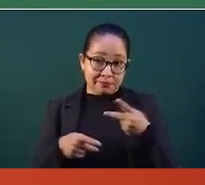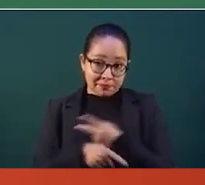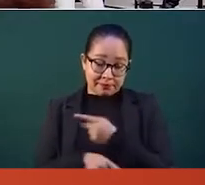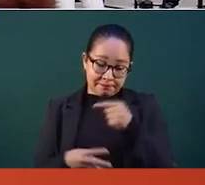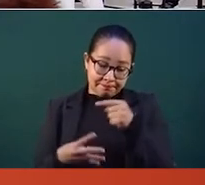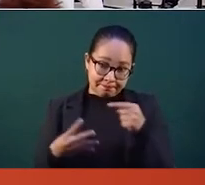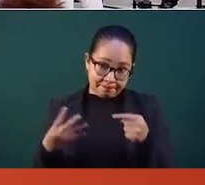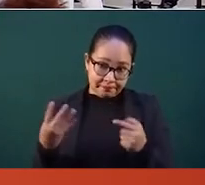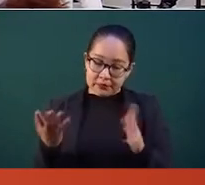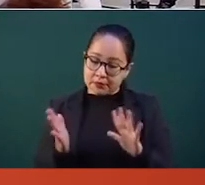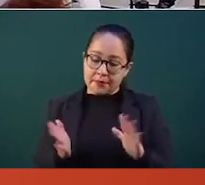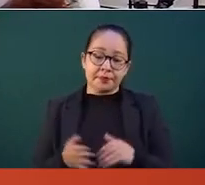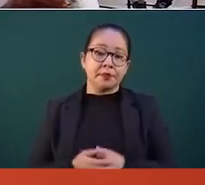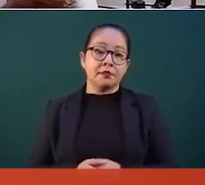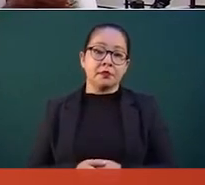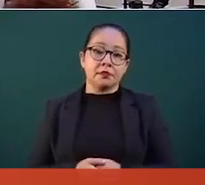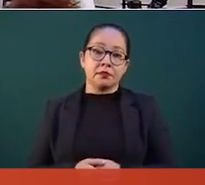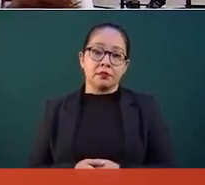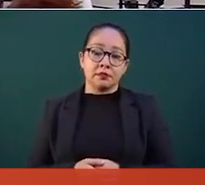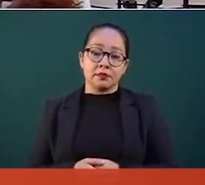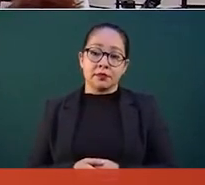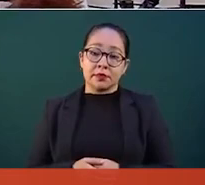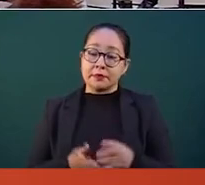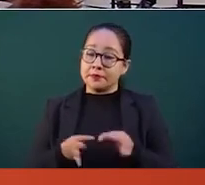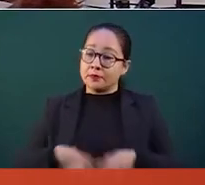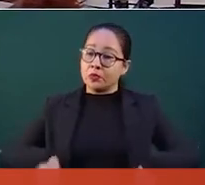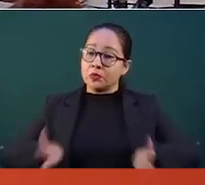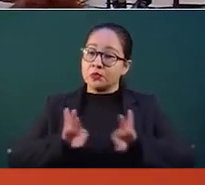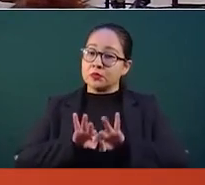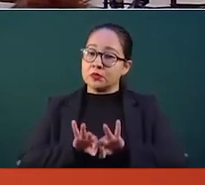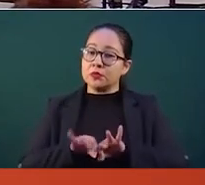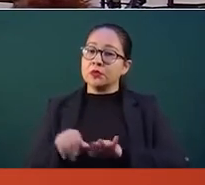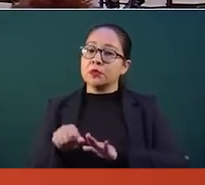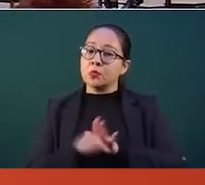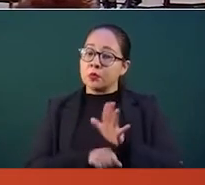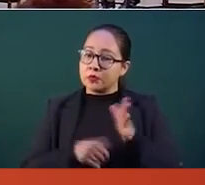esta convicción, que es lo más importante,